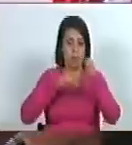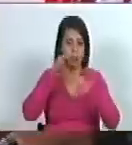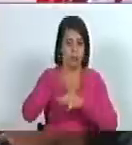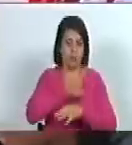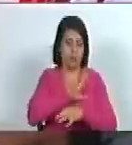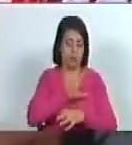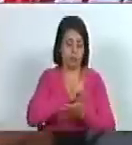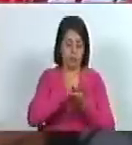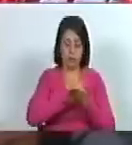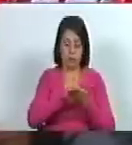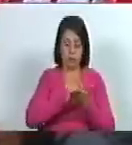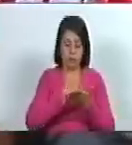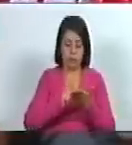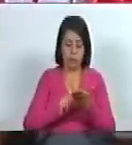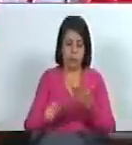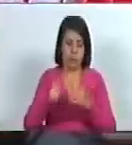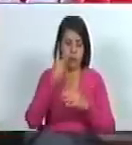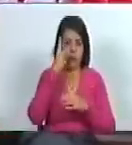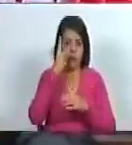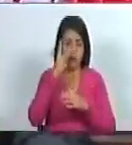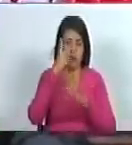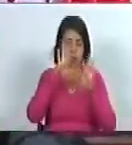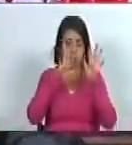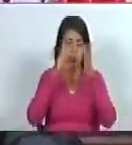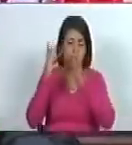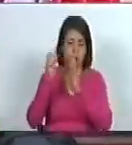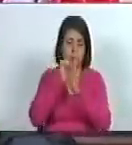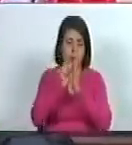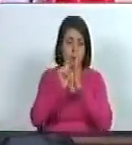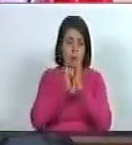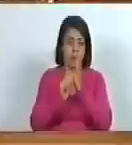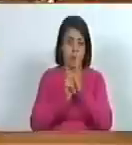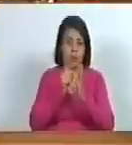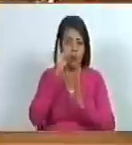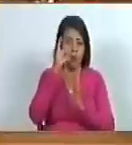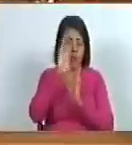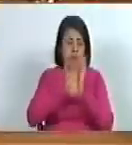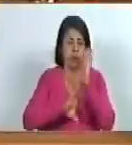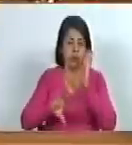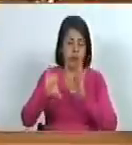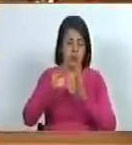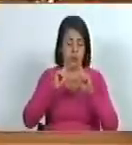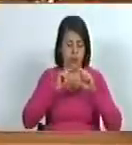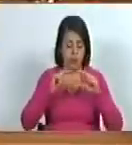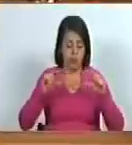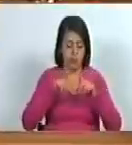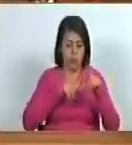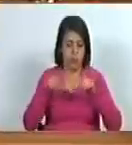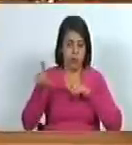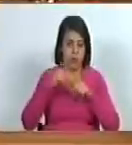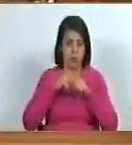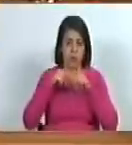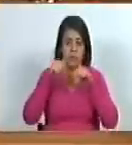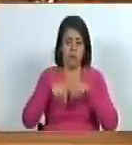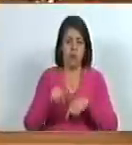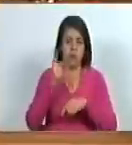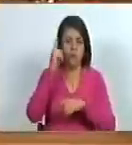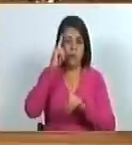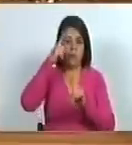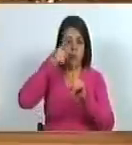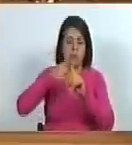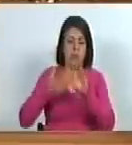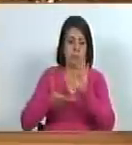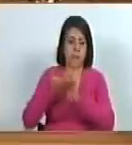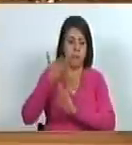18 artículos en dos capítulos y una disposición final nos coloca hoy como punta de